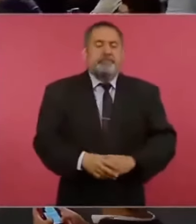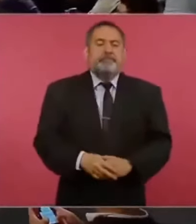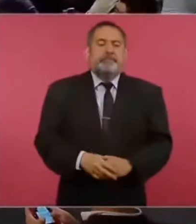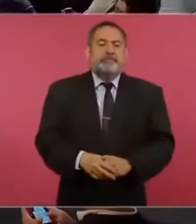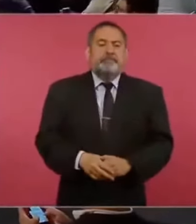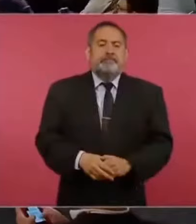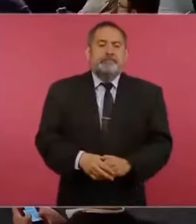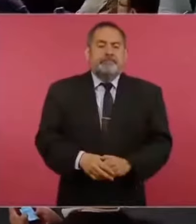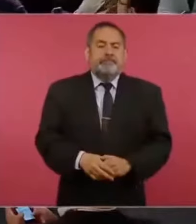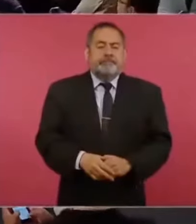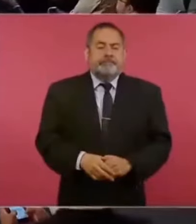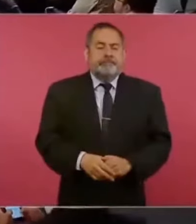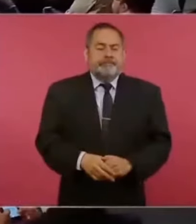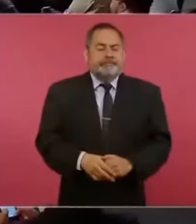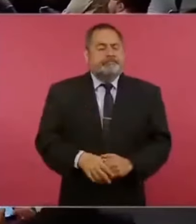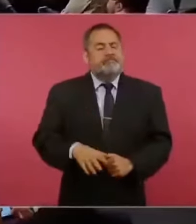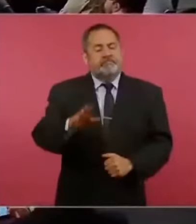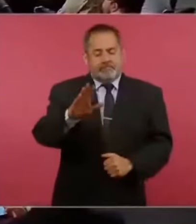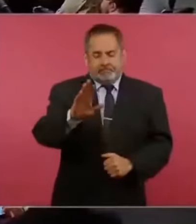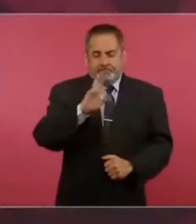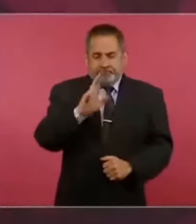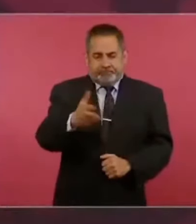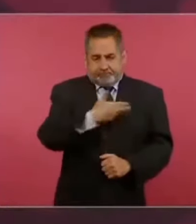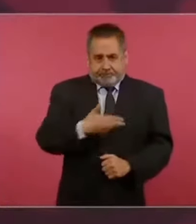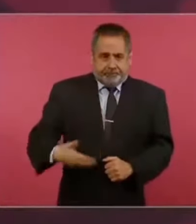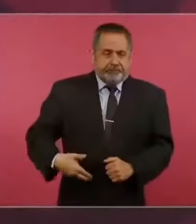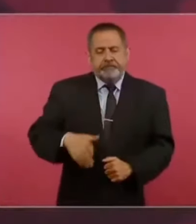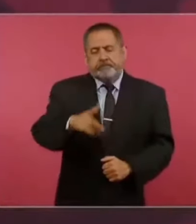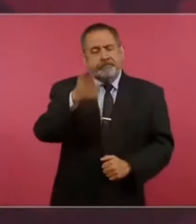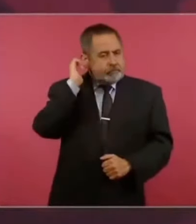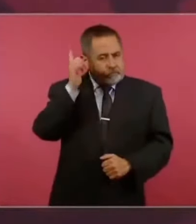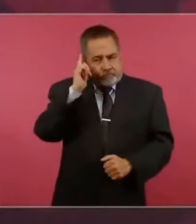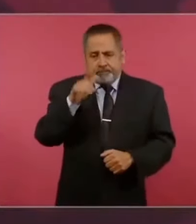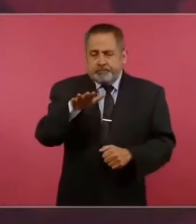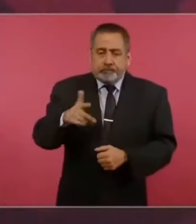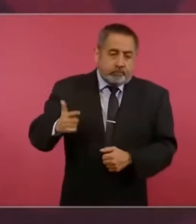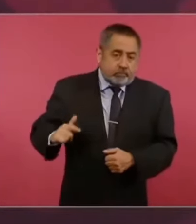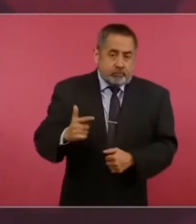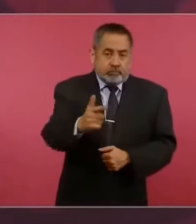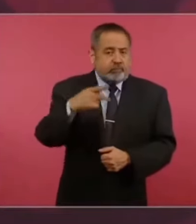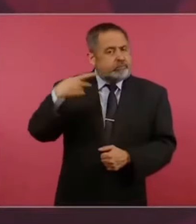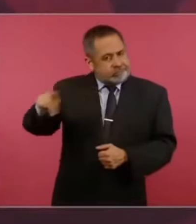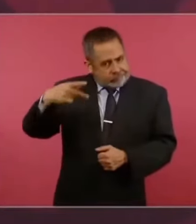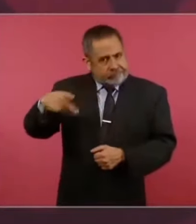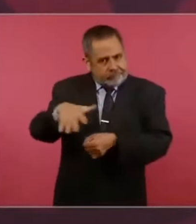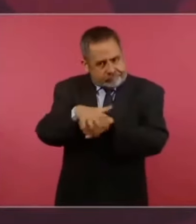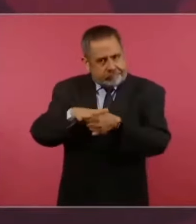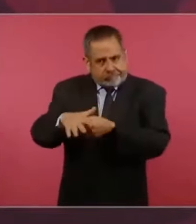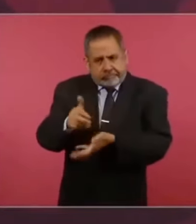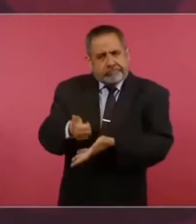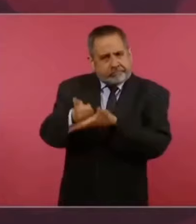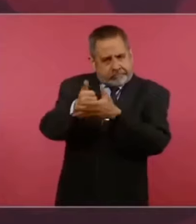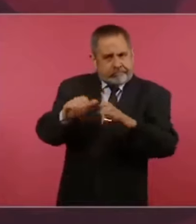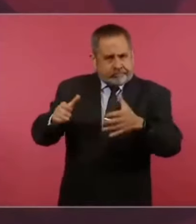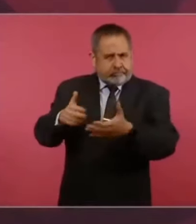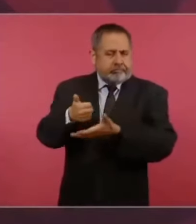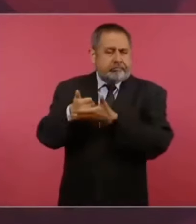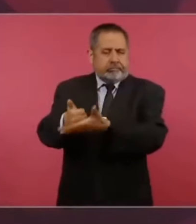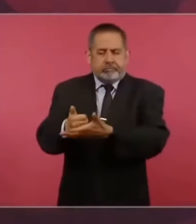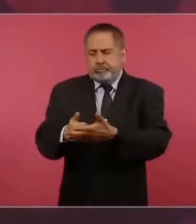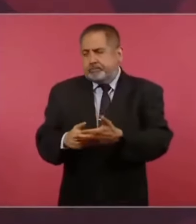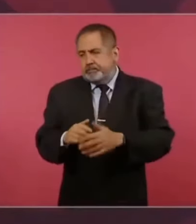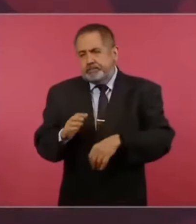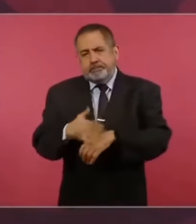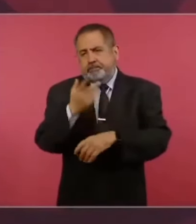ojalá y las autoridades locales ayuden, porque estamos